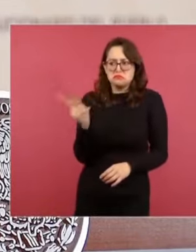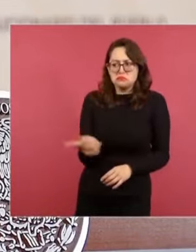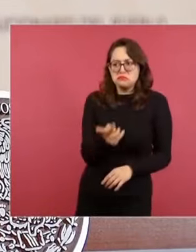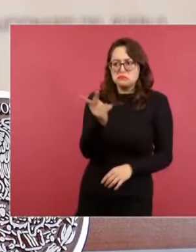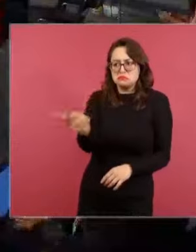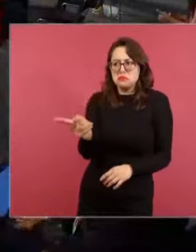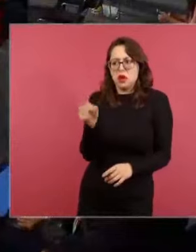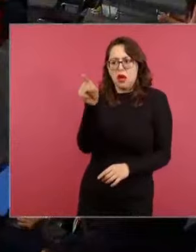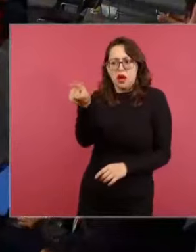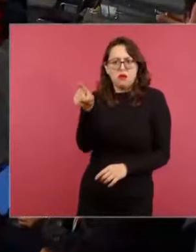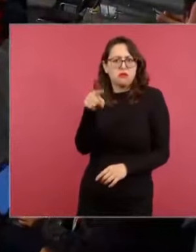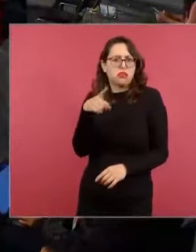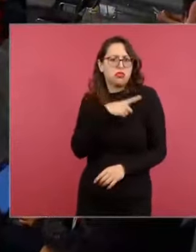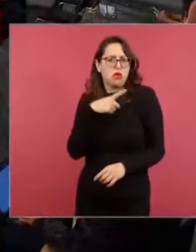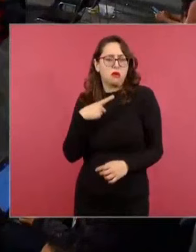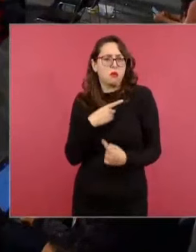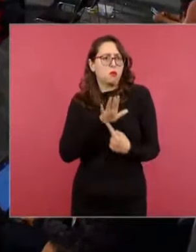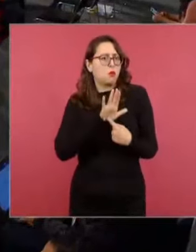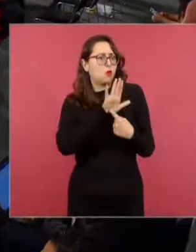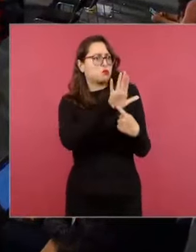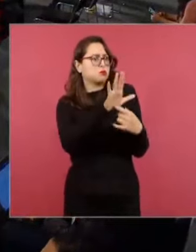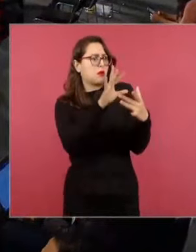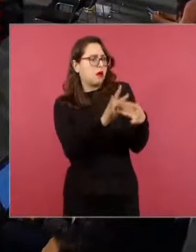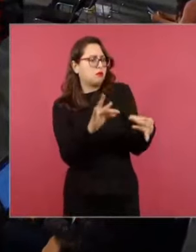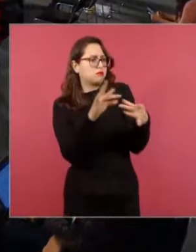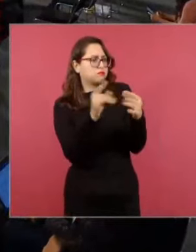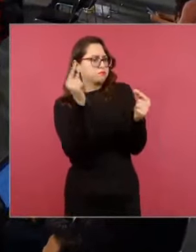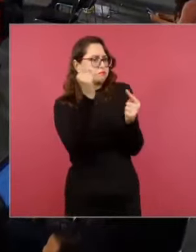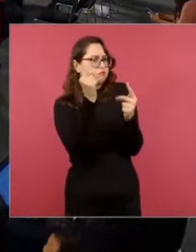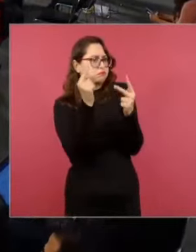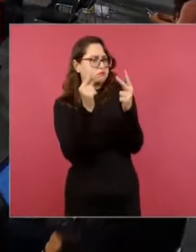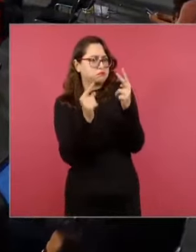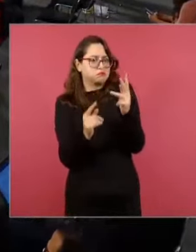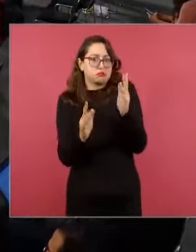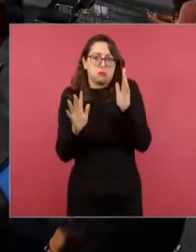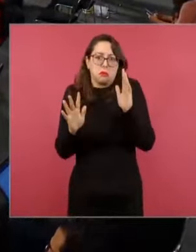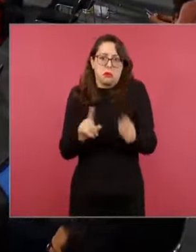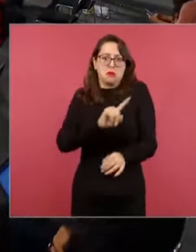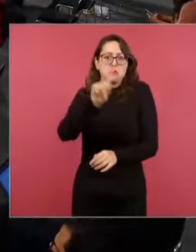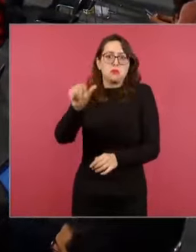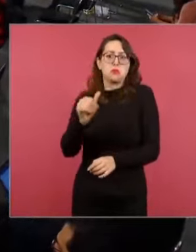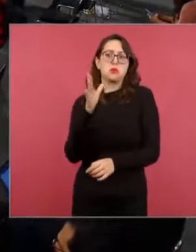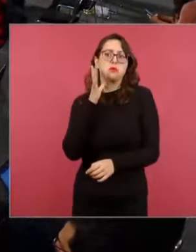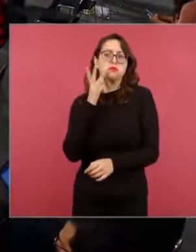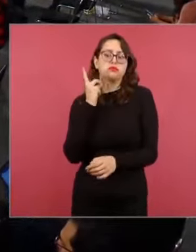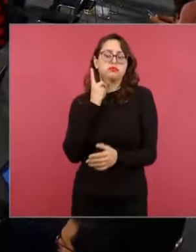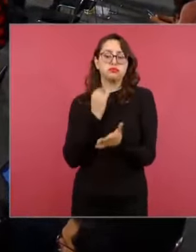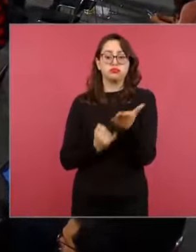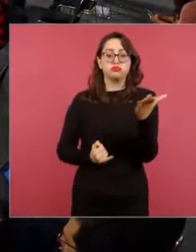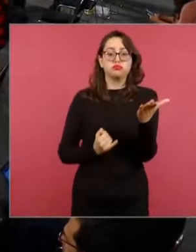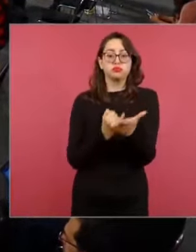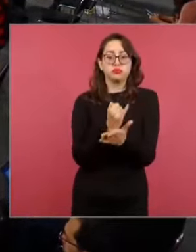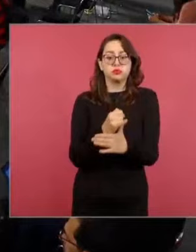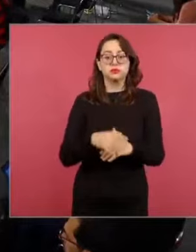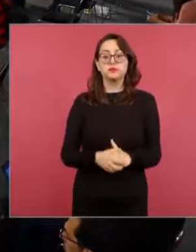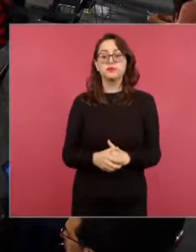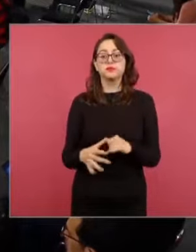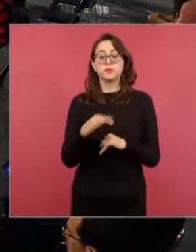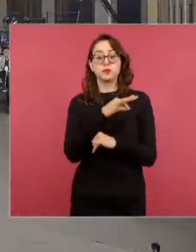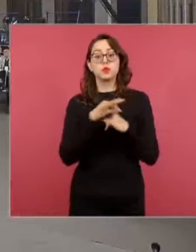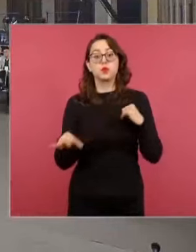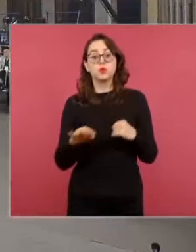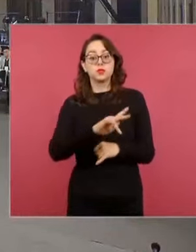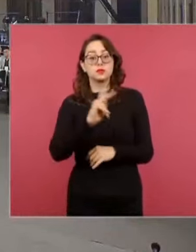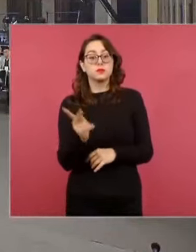determinación con respecto y en apego a sus facultades. Por último, secretaria de mi parte,